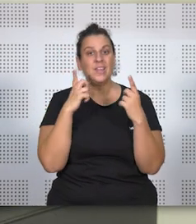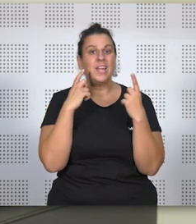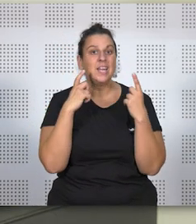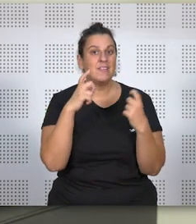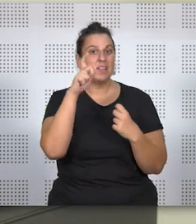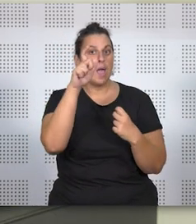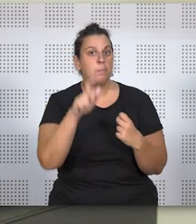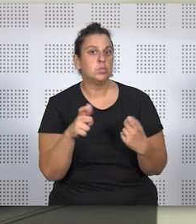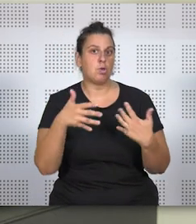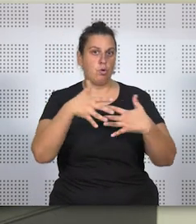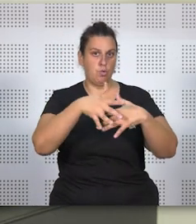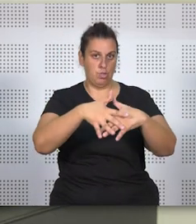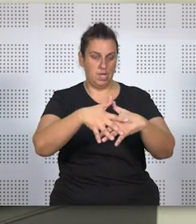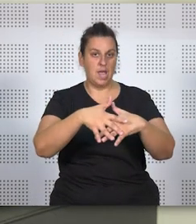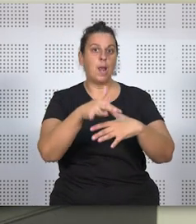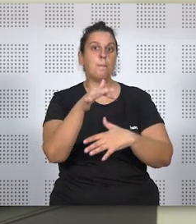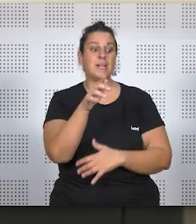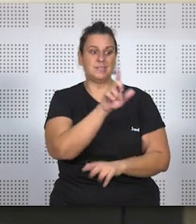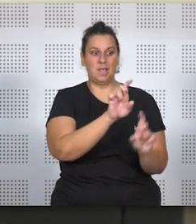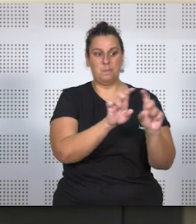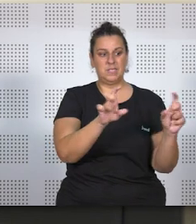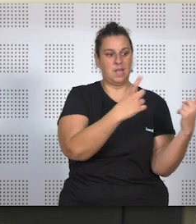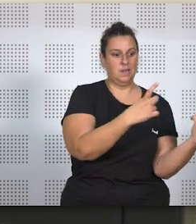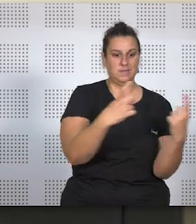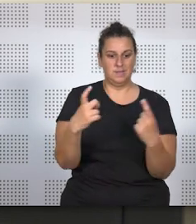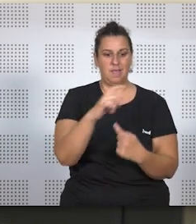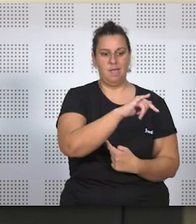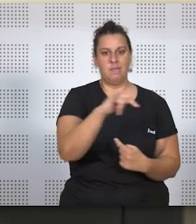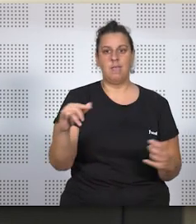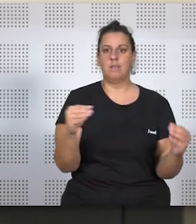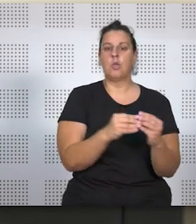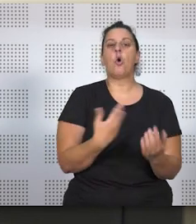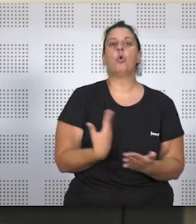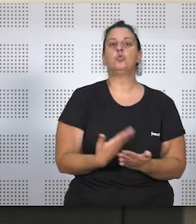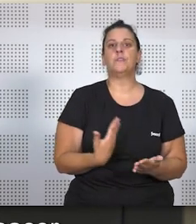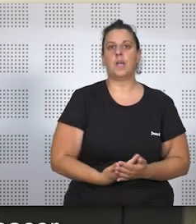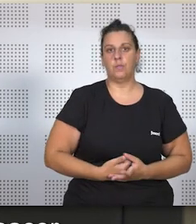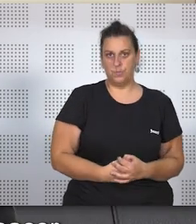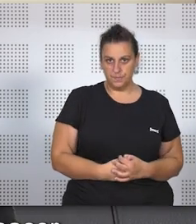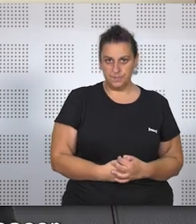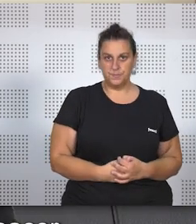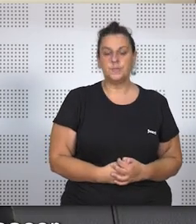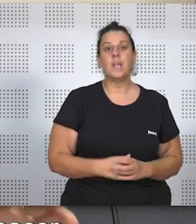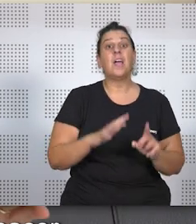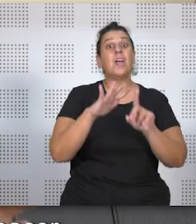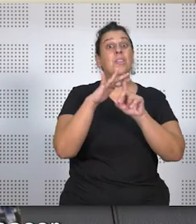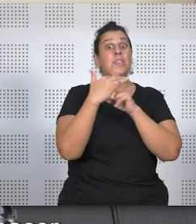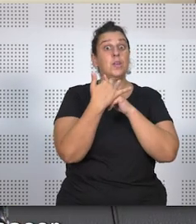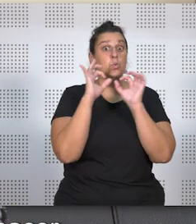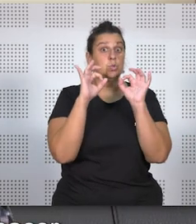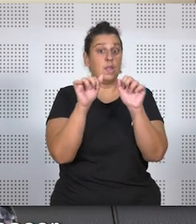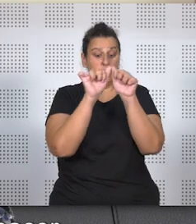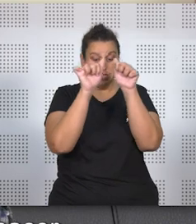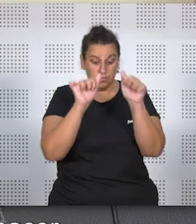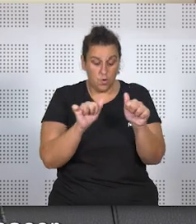persona que va a conciliar y de la empresa. Tiene que ser una razón justificada. En estas circunstancias la forma,